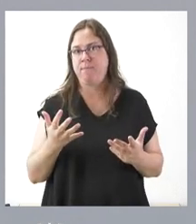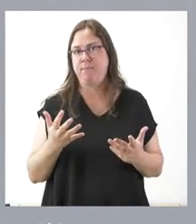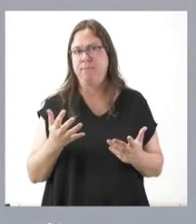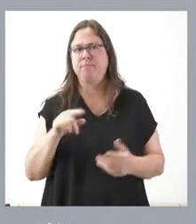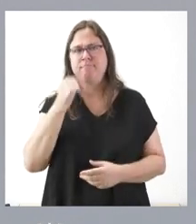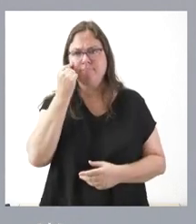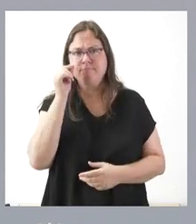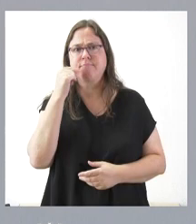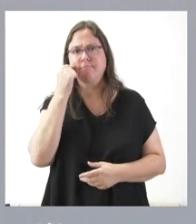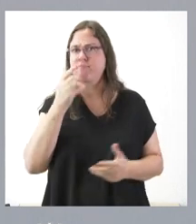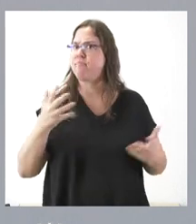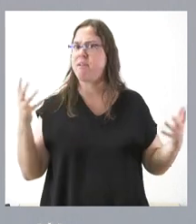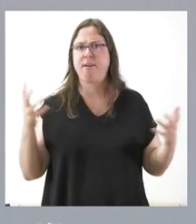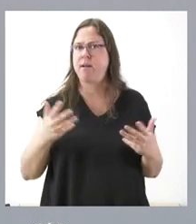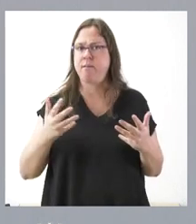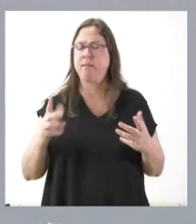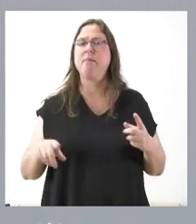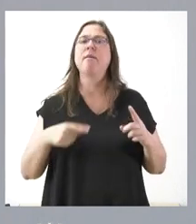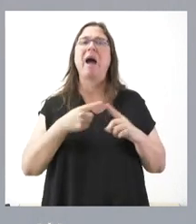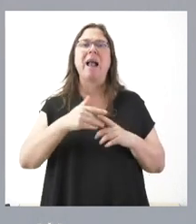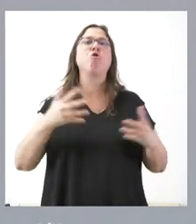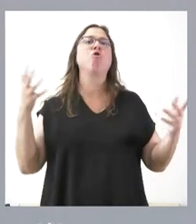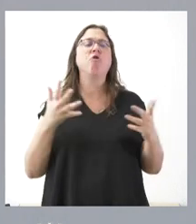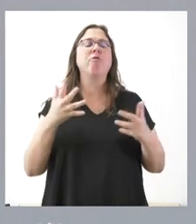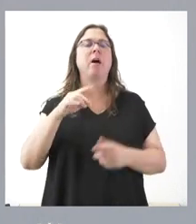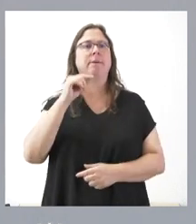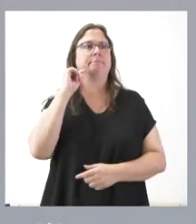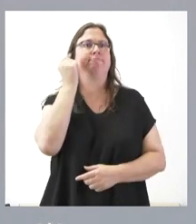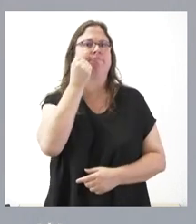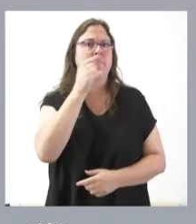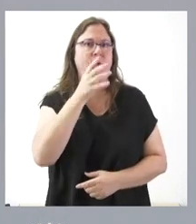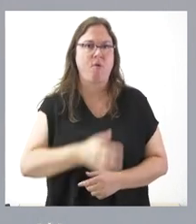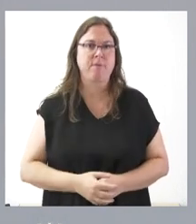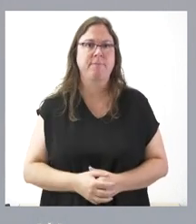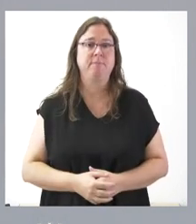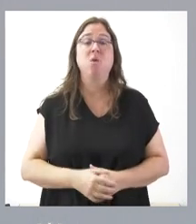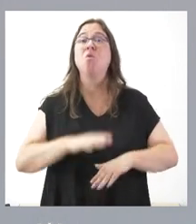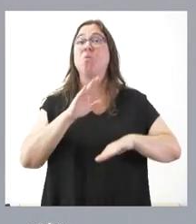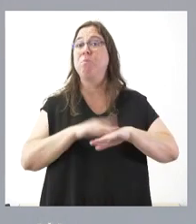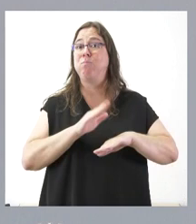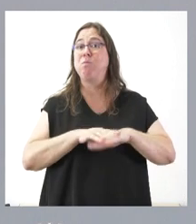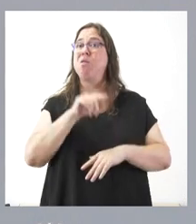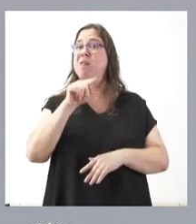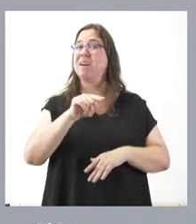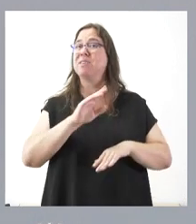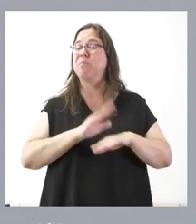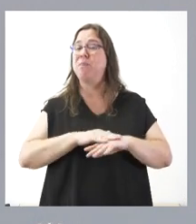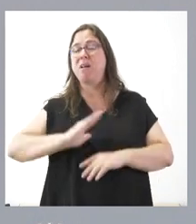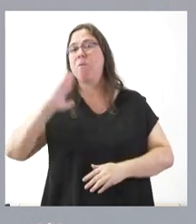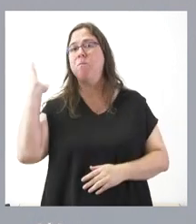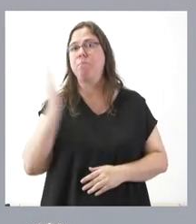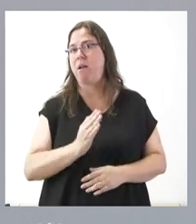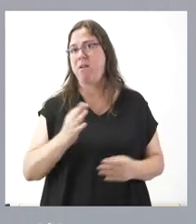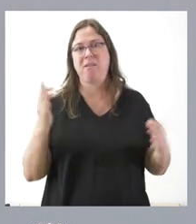está sabiendo y es algo muy grave lo que se está conociendo, porque sobre todo eso va en detrimento